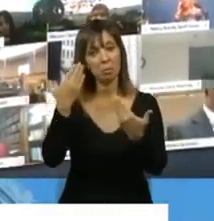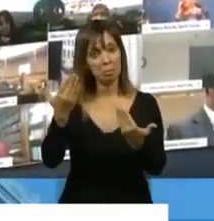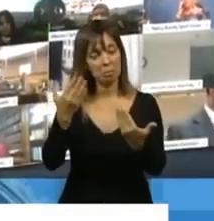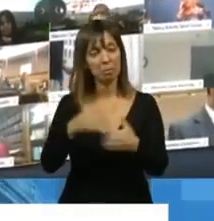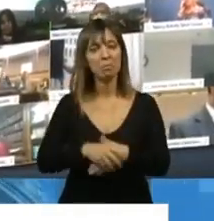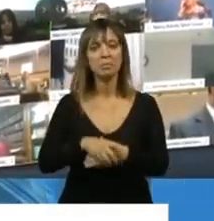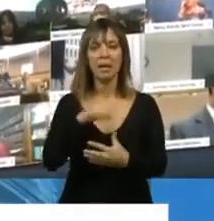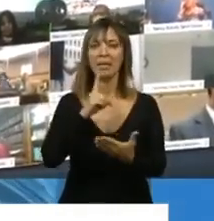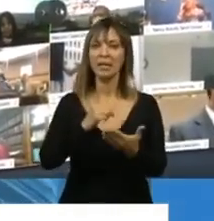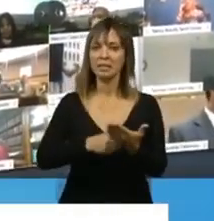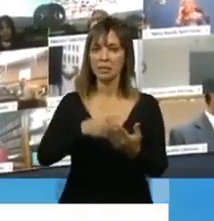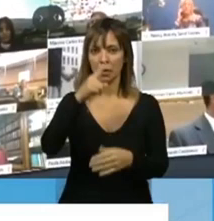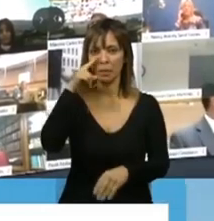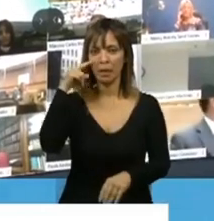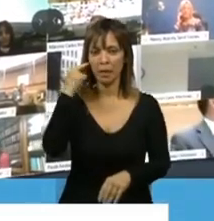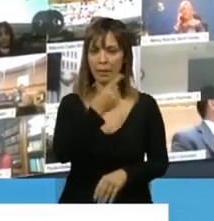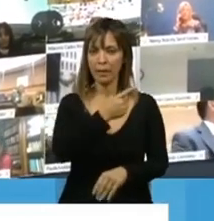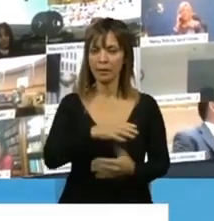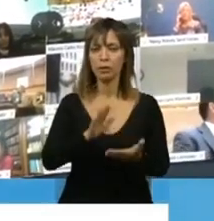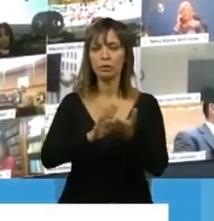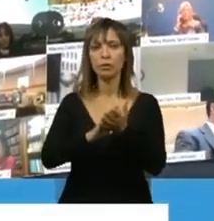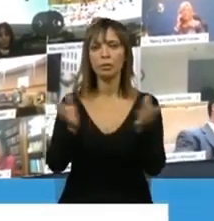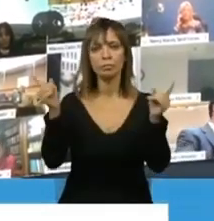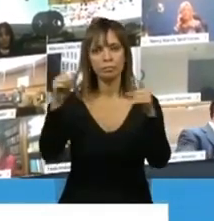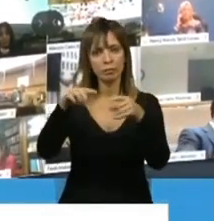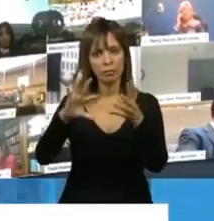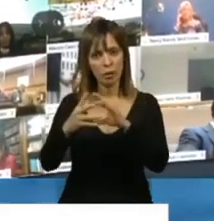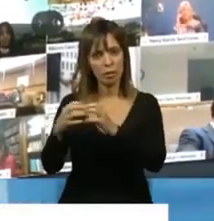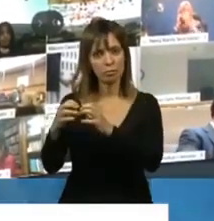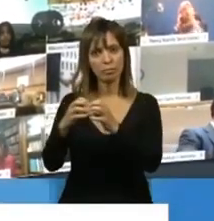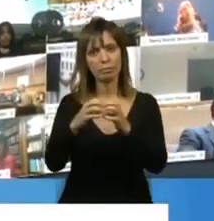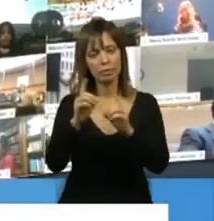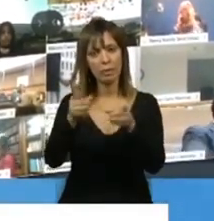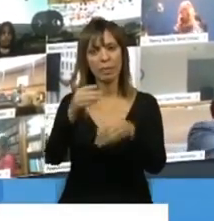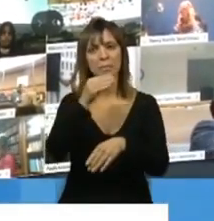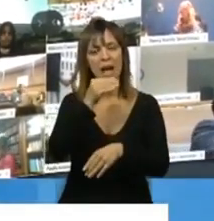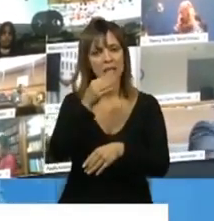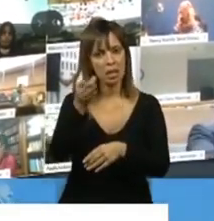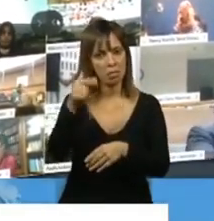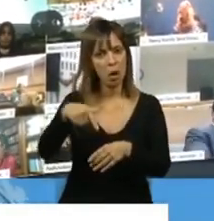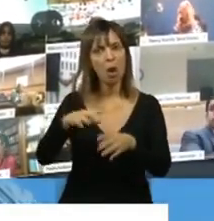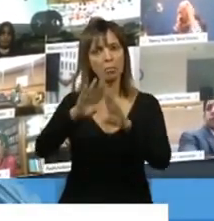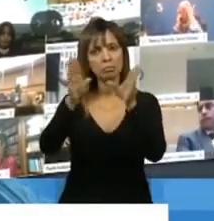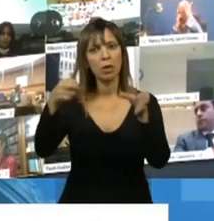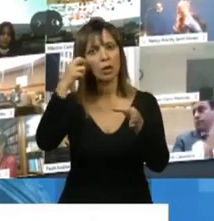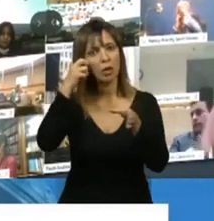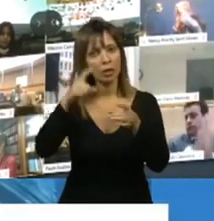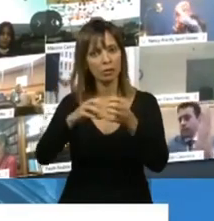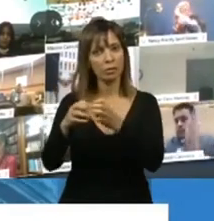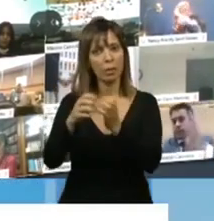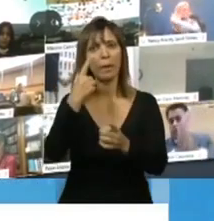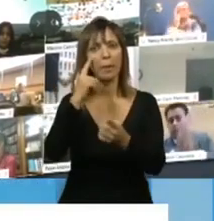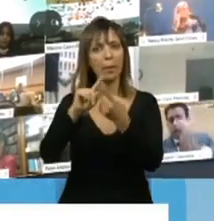política del presidente de la Honorable Cámara de Diputados, Sergio Massa, en poder tener hoy el Congreso activo sesionando,